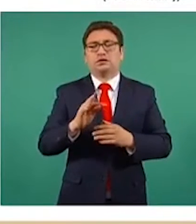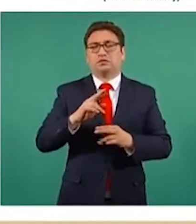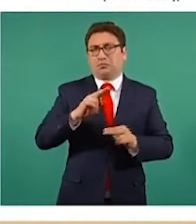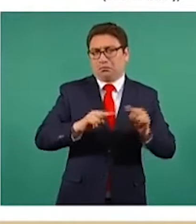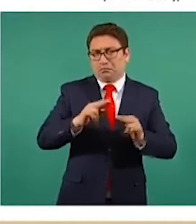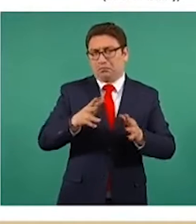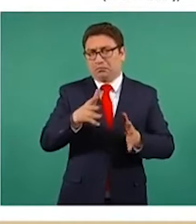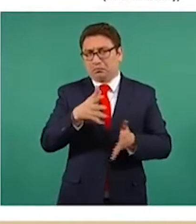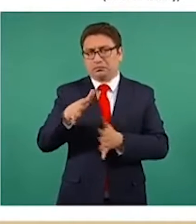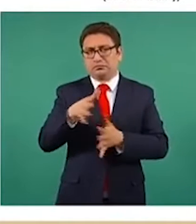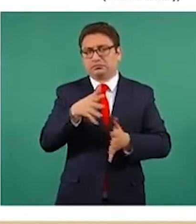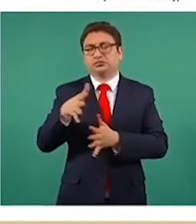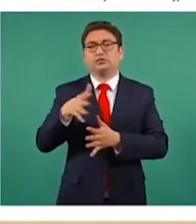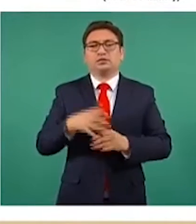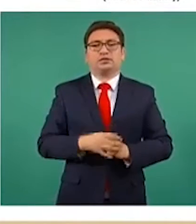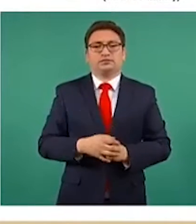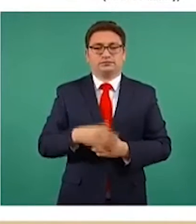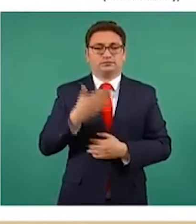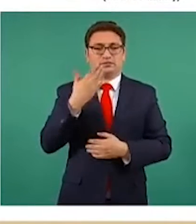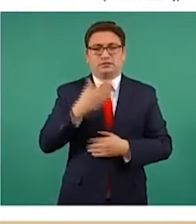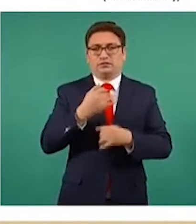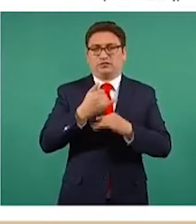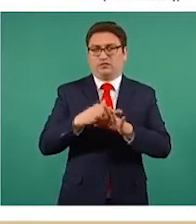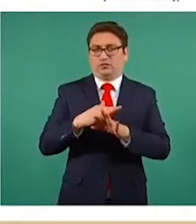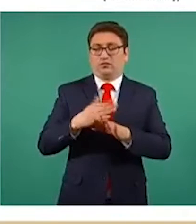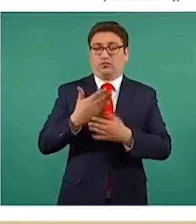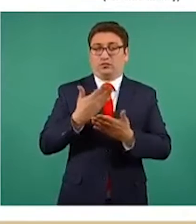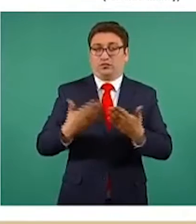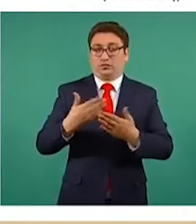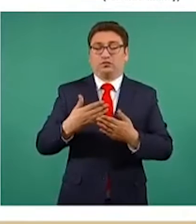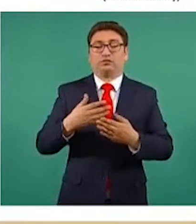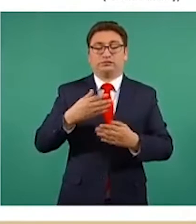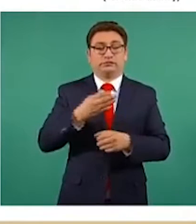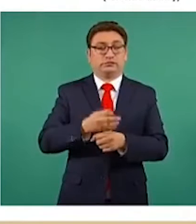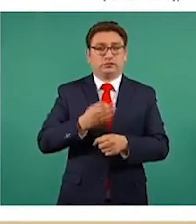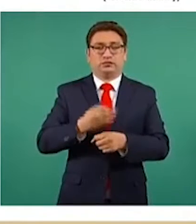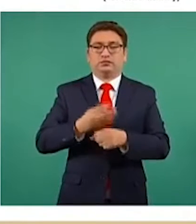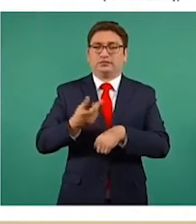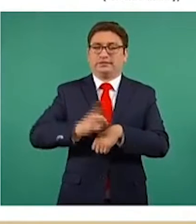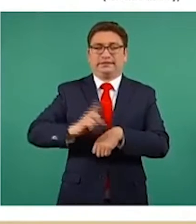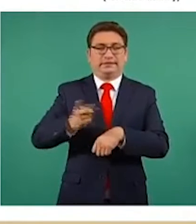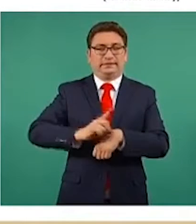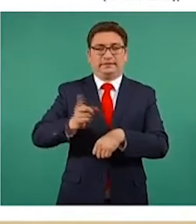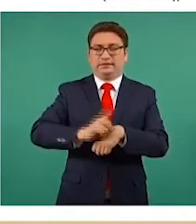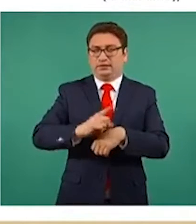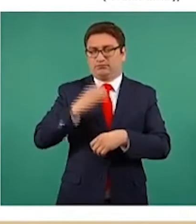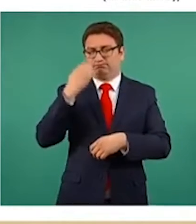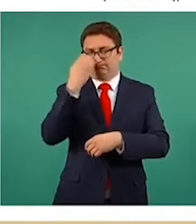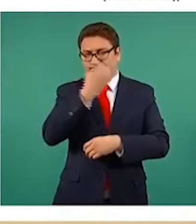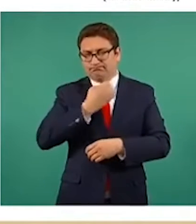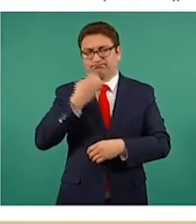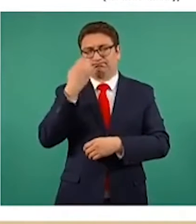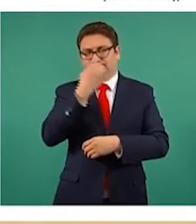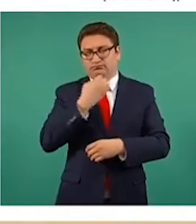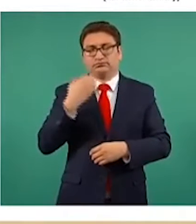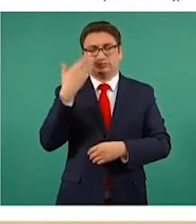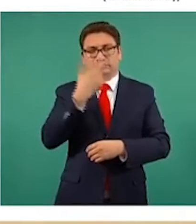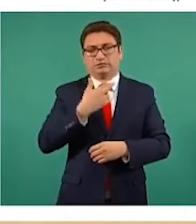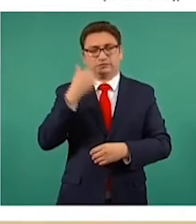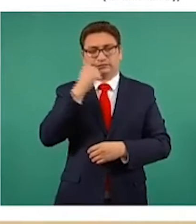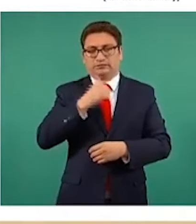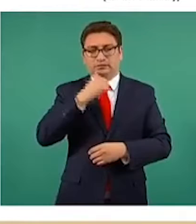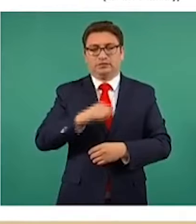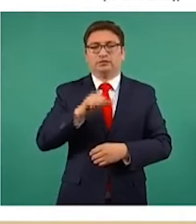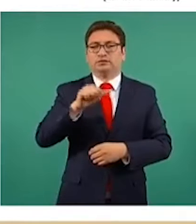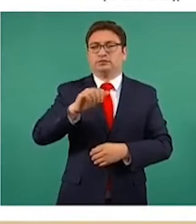concretamente en el corte de información de hoy, esto es en tiempo real, todos los días lo verificamos. Tenemos